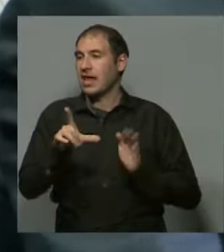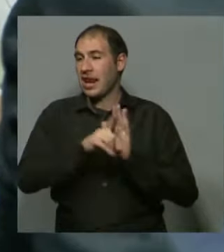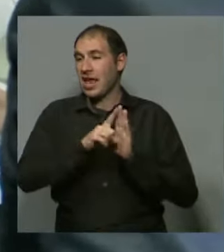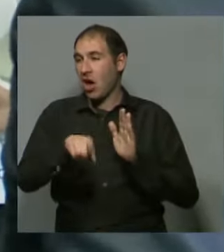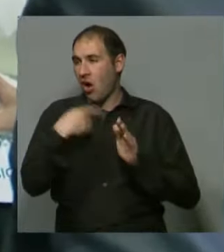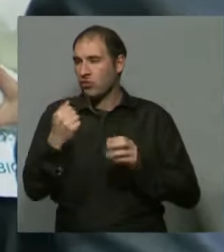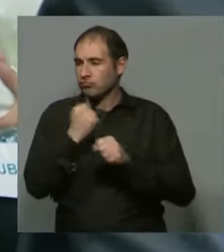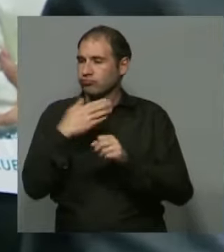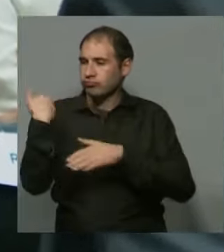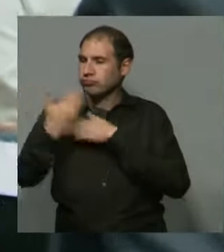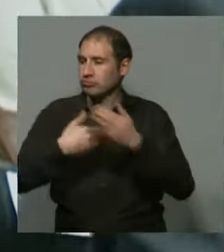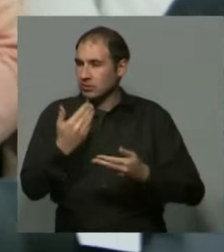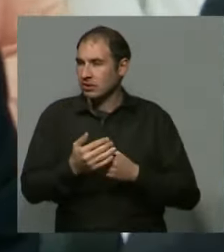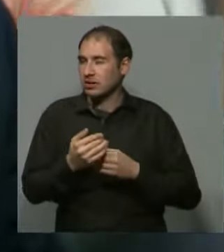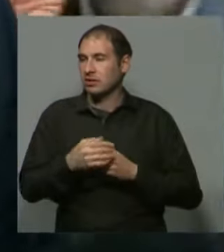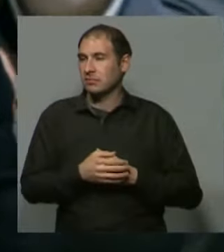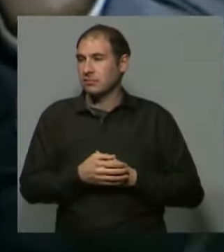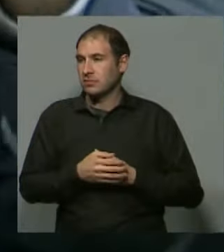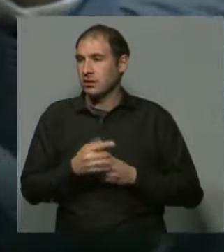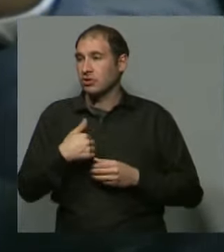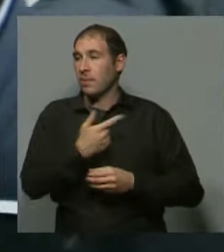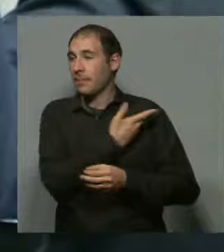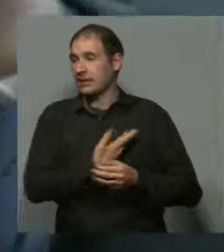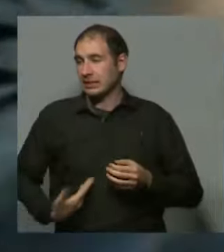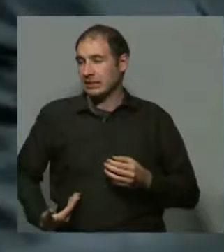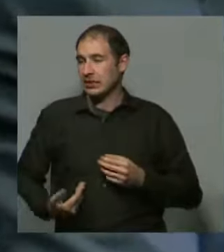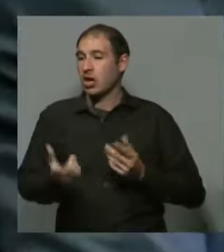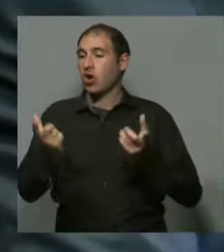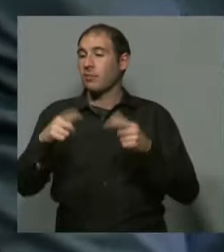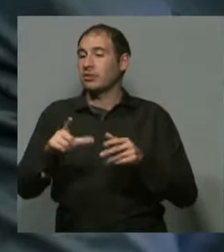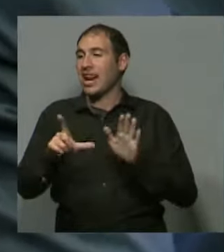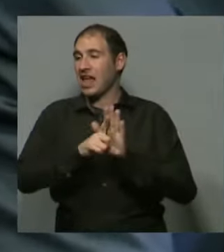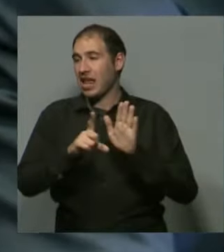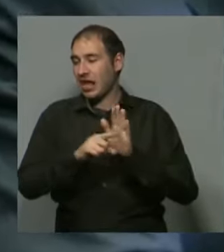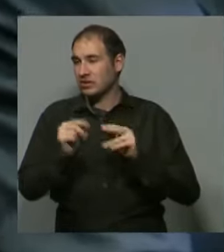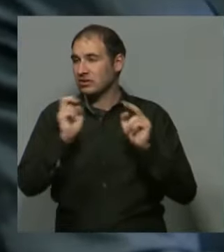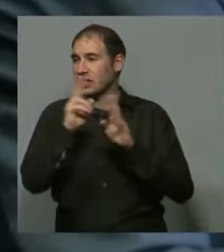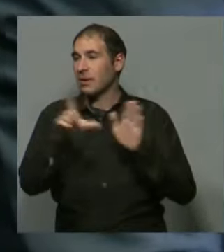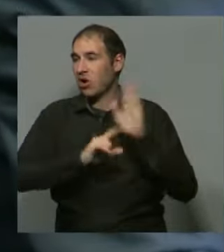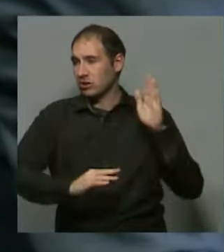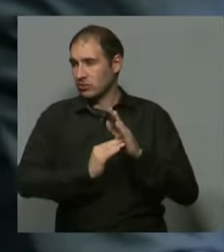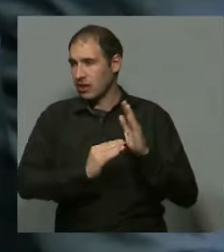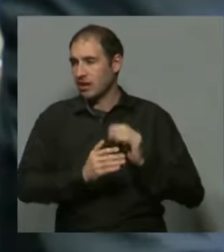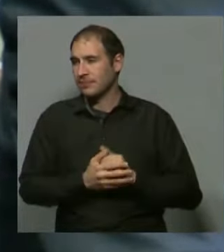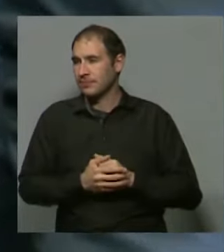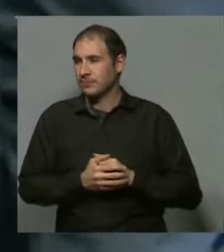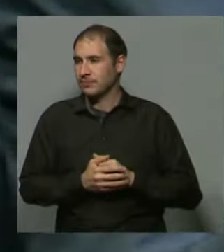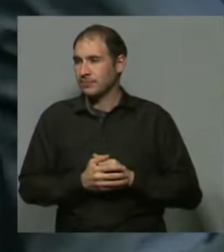que hemos venido trabajando, en mi carácter de presidente de la Comisión de Legislación y Asuntos Constitucionales,